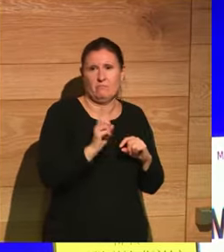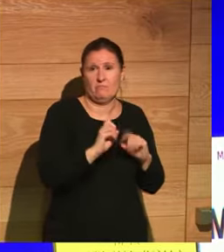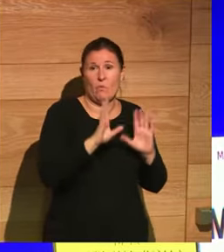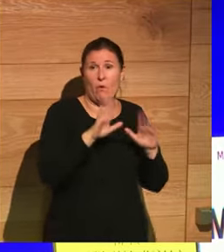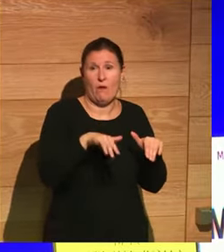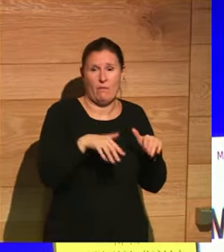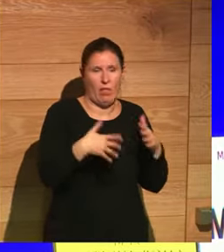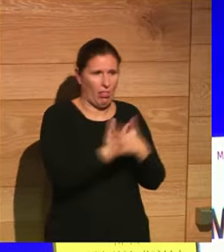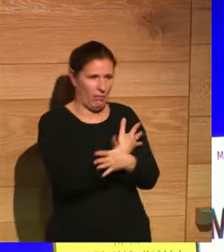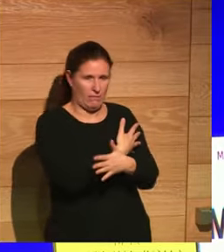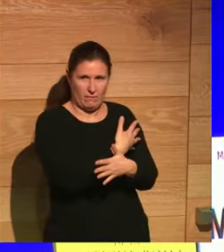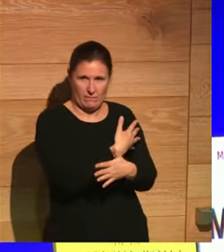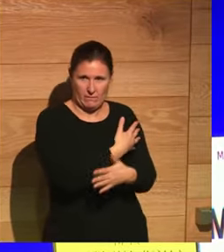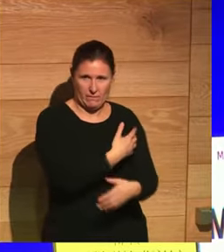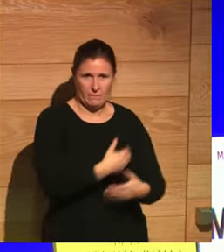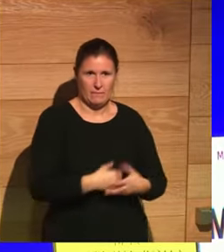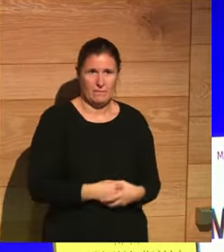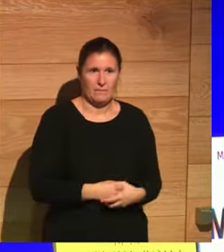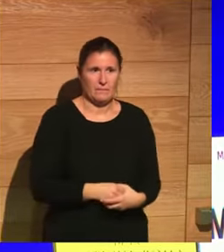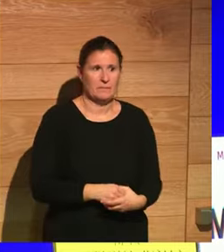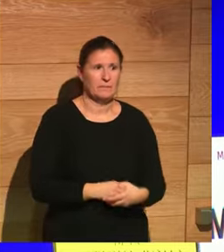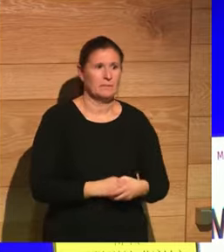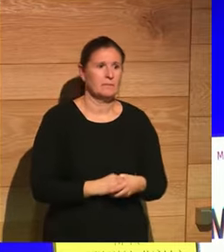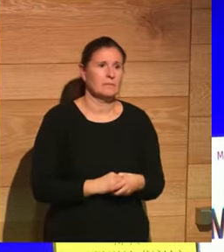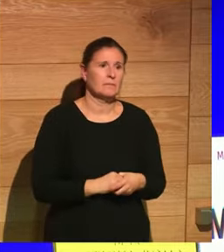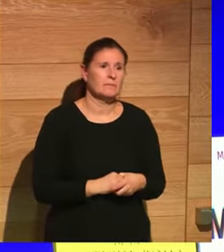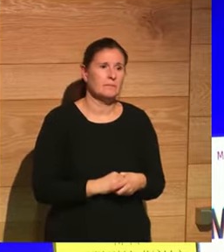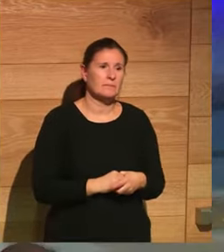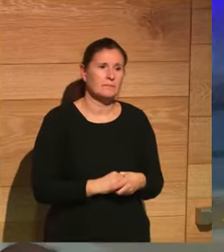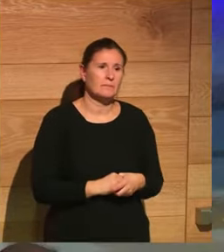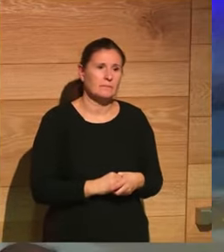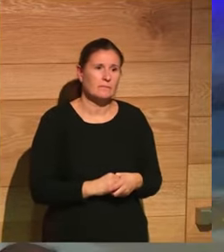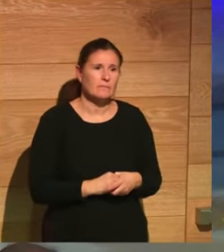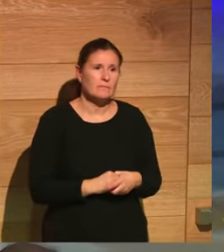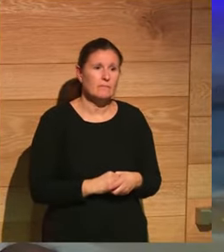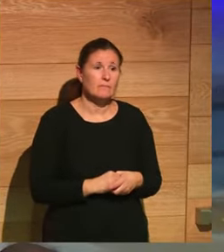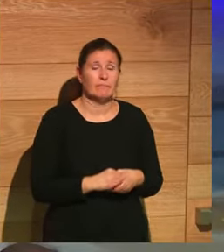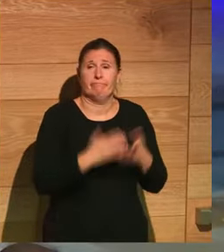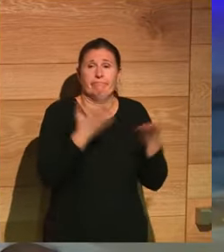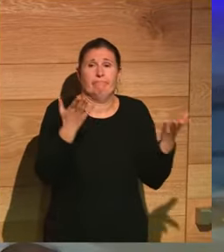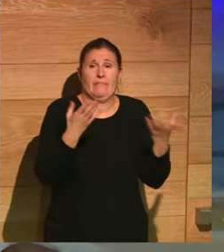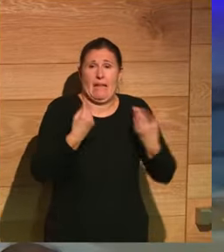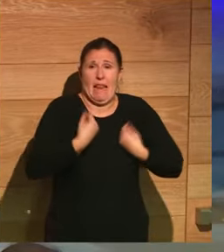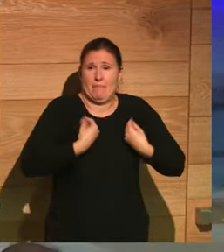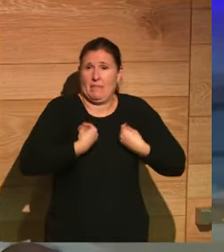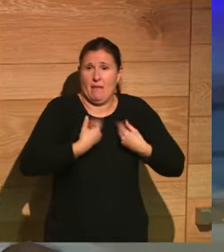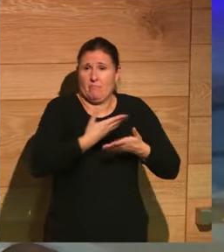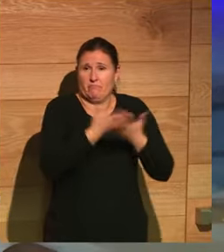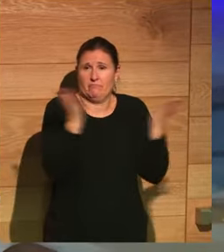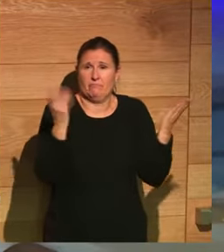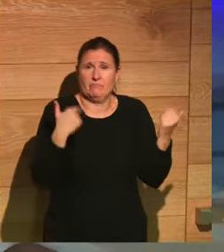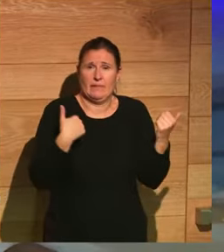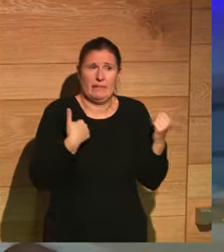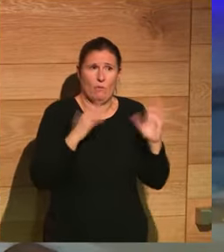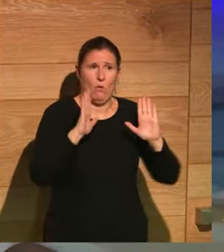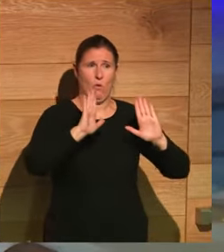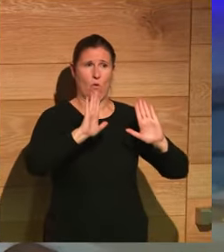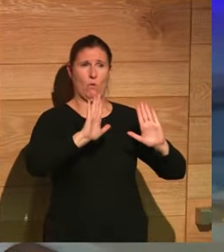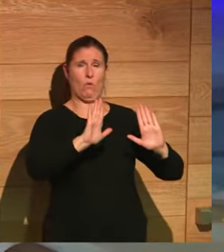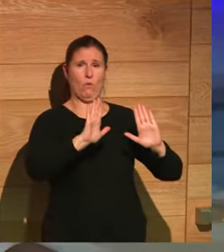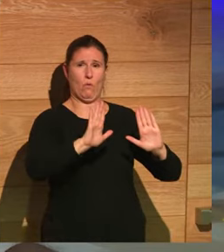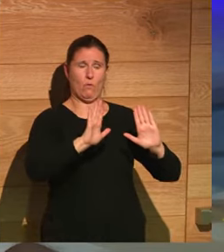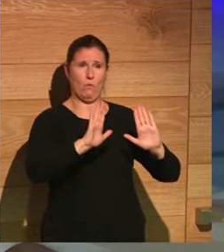nos vamos a llevar unos chascos tremendos si no esto como para casi todo en la vida vale aquello de frenar un poco